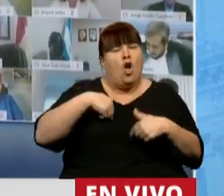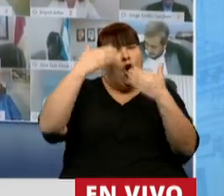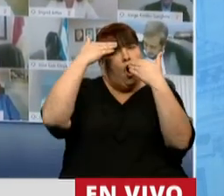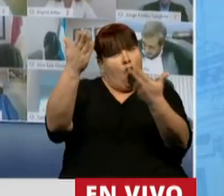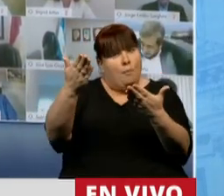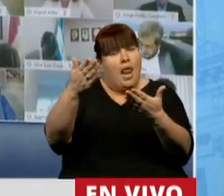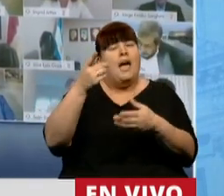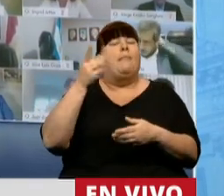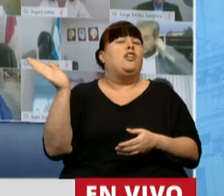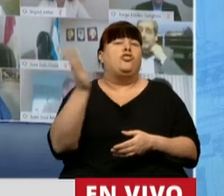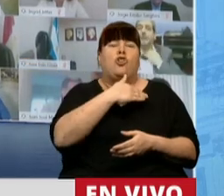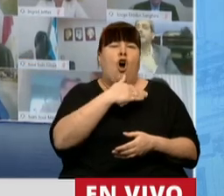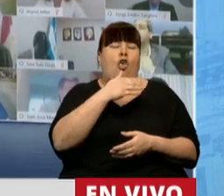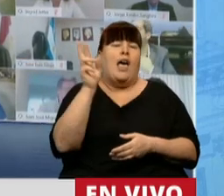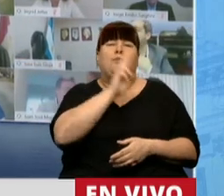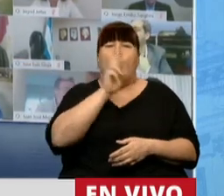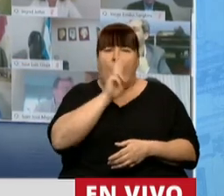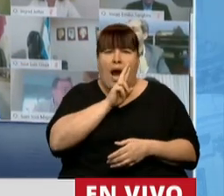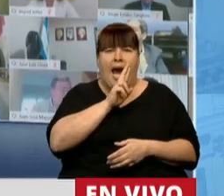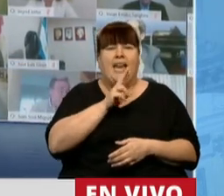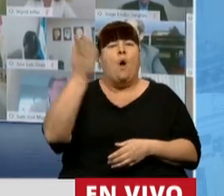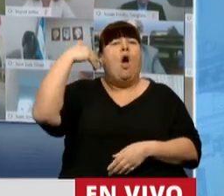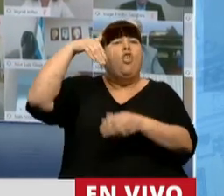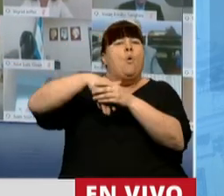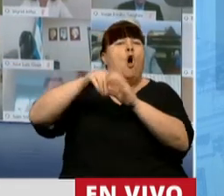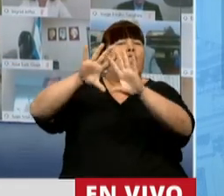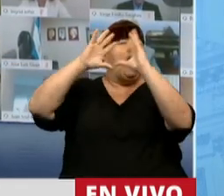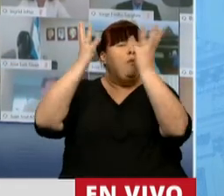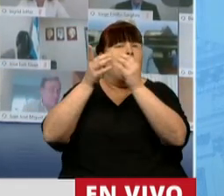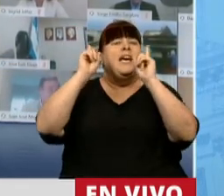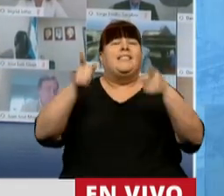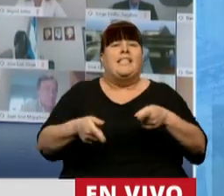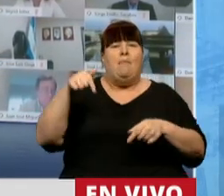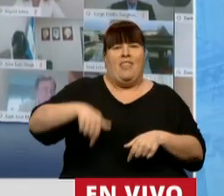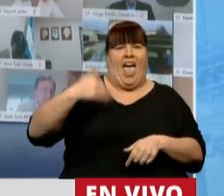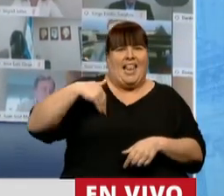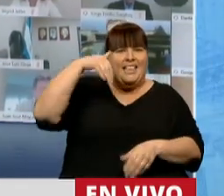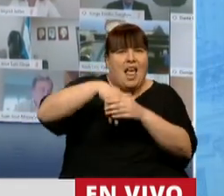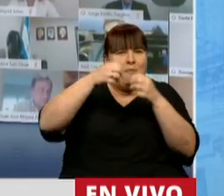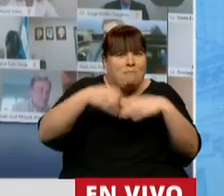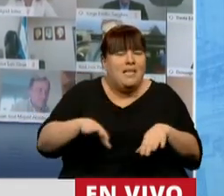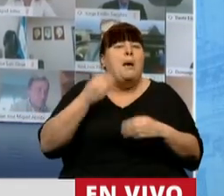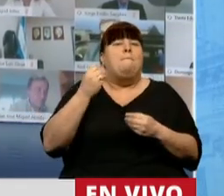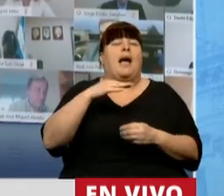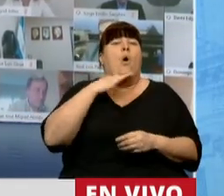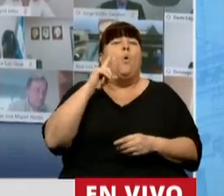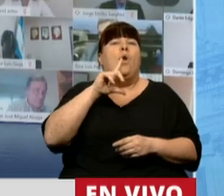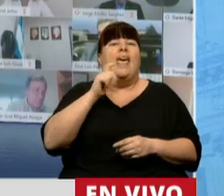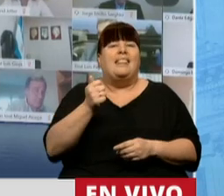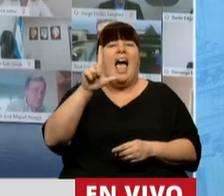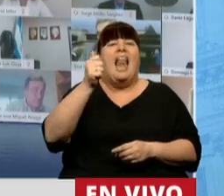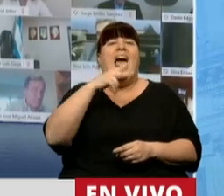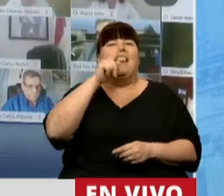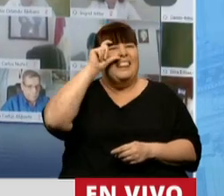hoy es para todas aquellas mujeres, desde las sufraístas en el mundo y a las sufraístas argentinas, para Julieta Lanteri,